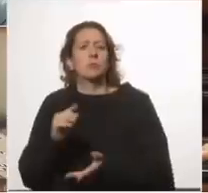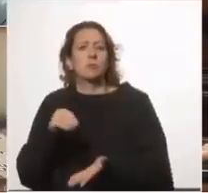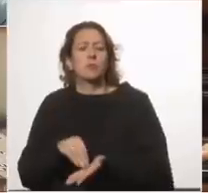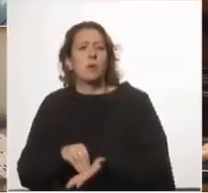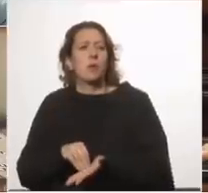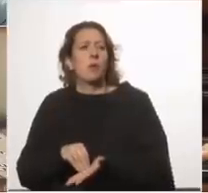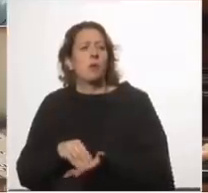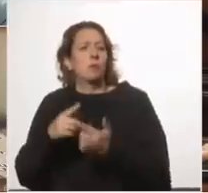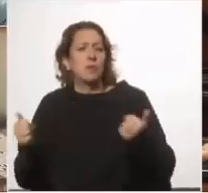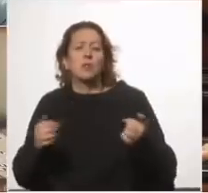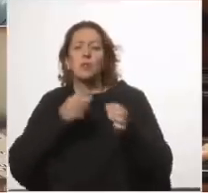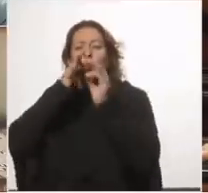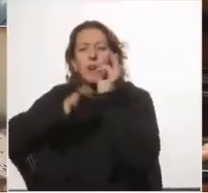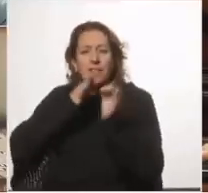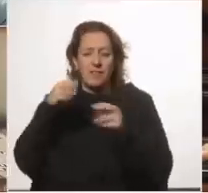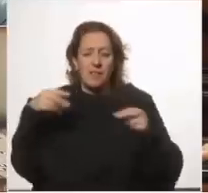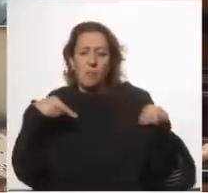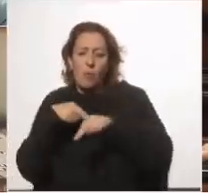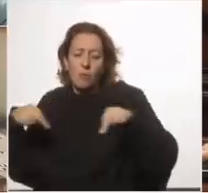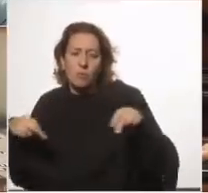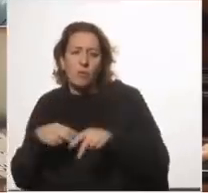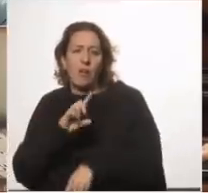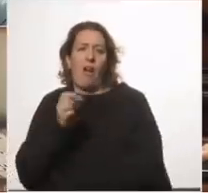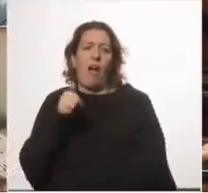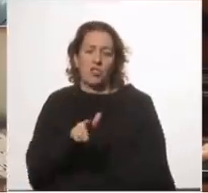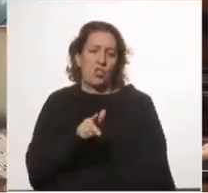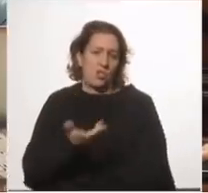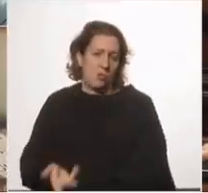parte de las medidas sugeridas sobre reducción de movilidad por el gache?